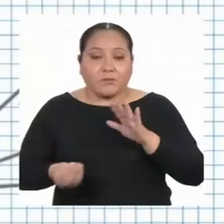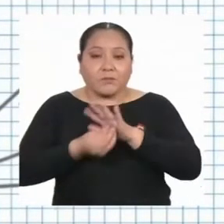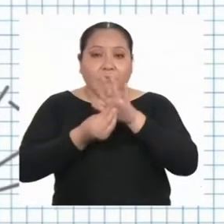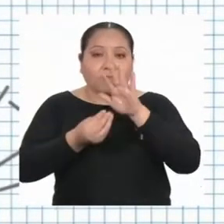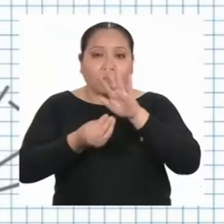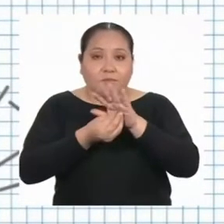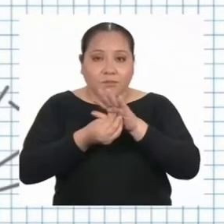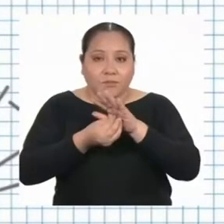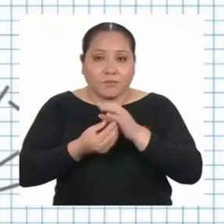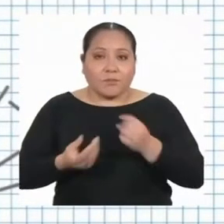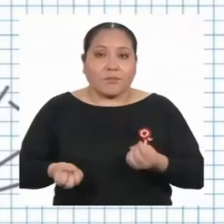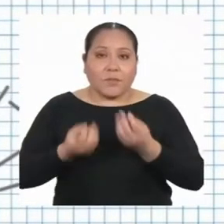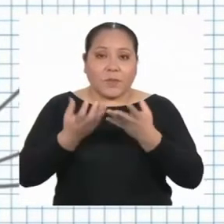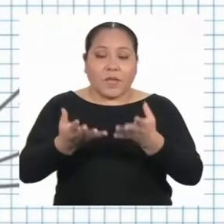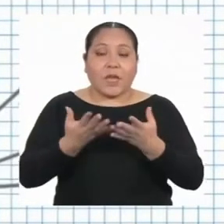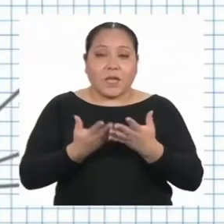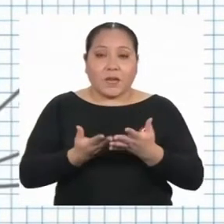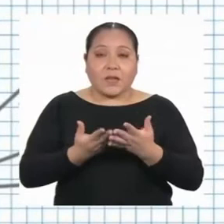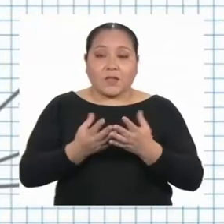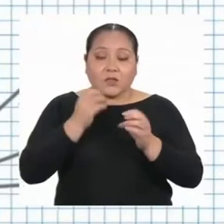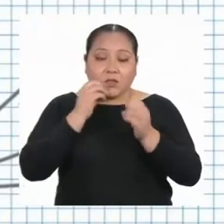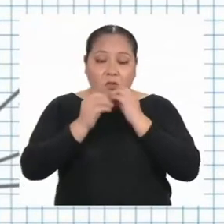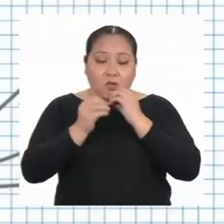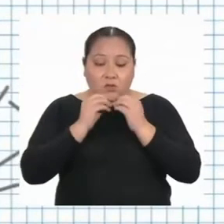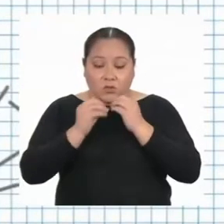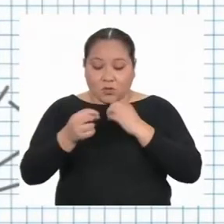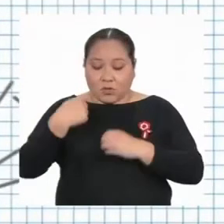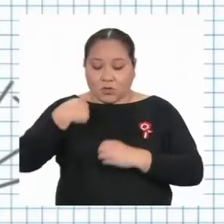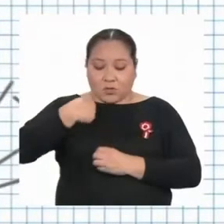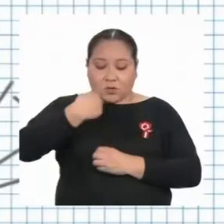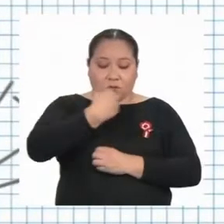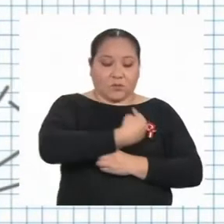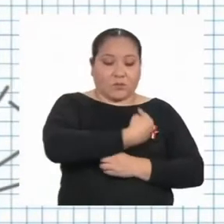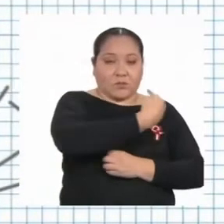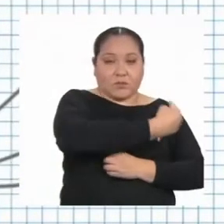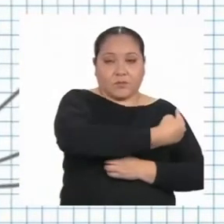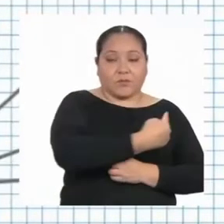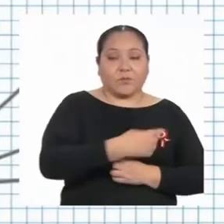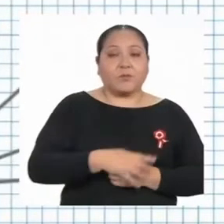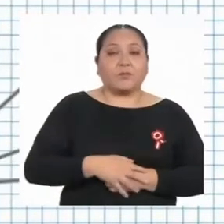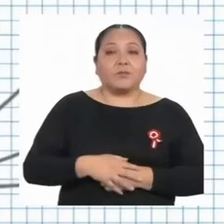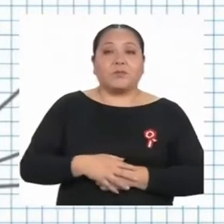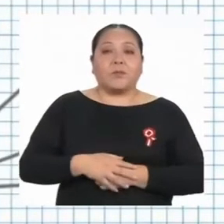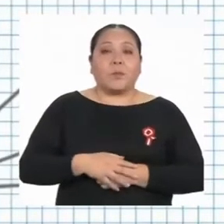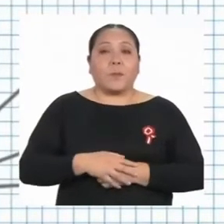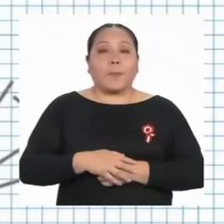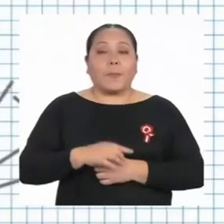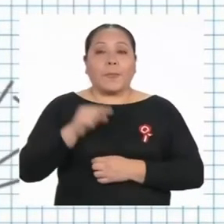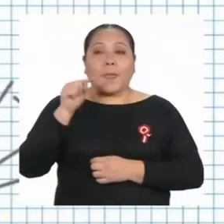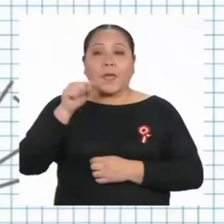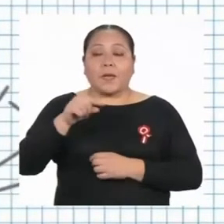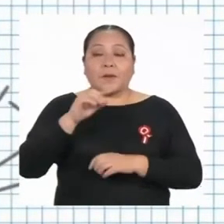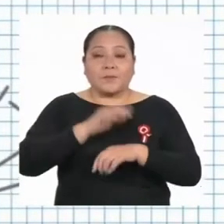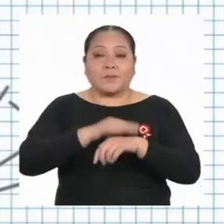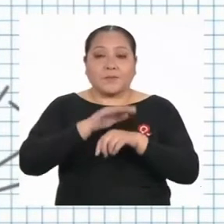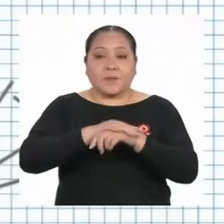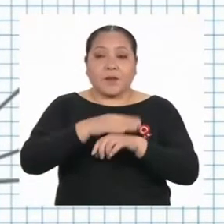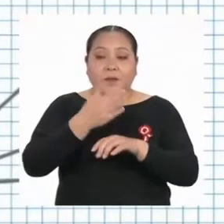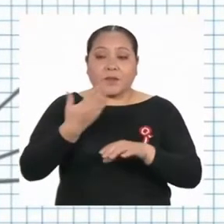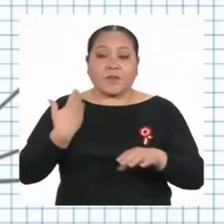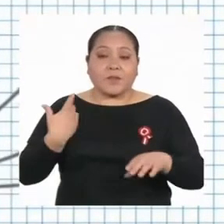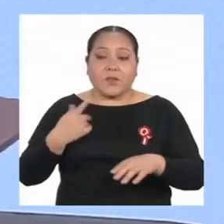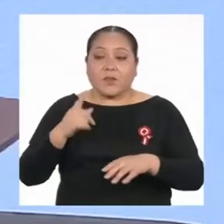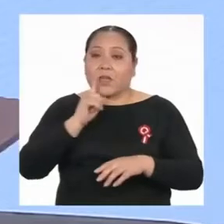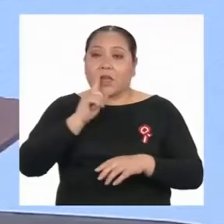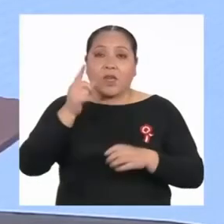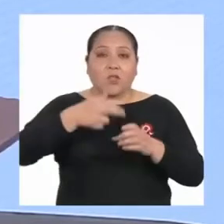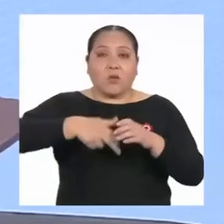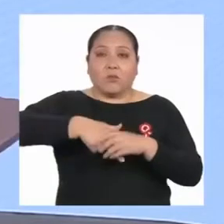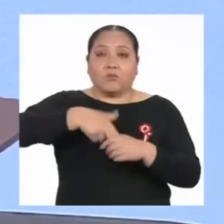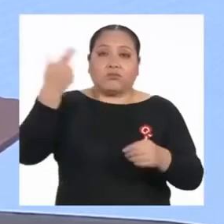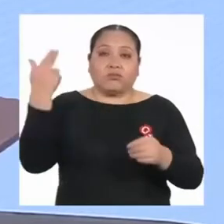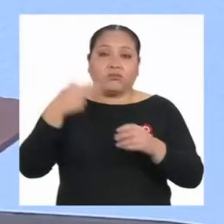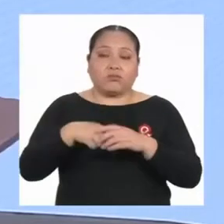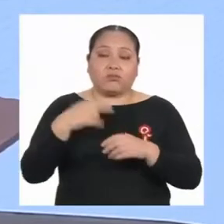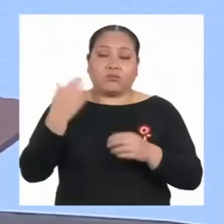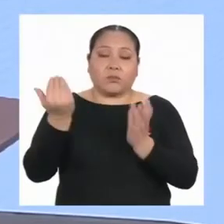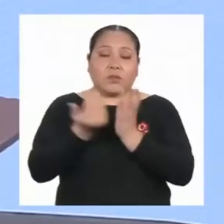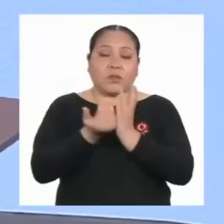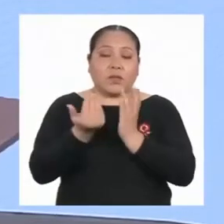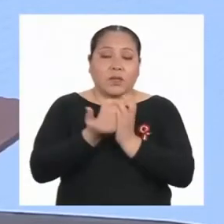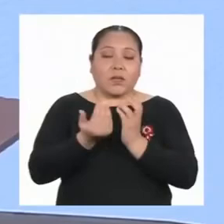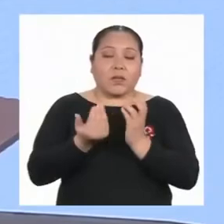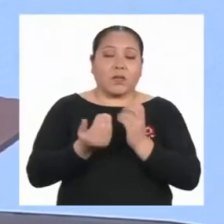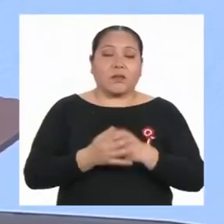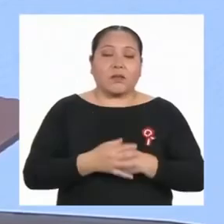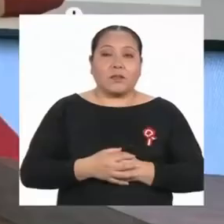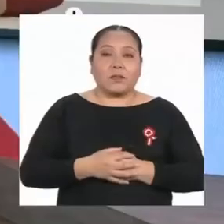desde lo que nos toca como ciudadanas y ciudadanos en la prevención del abandono escolar. Buenísimo.